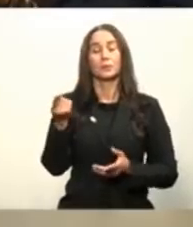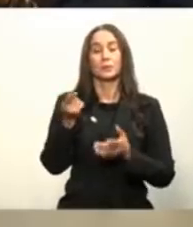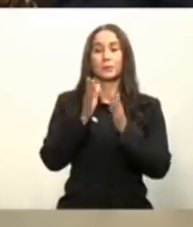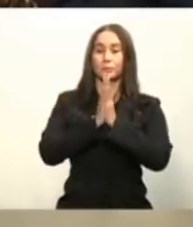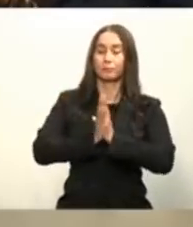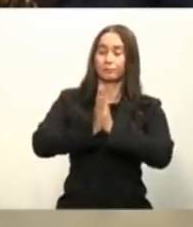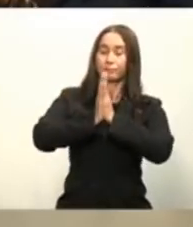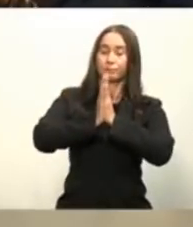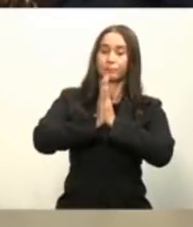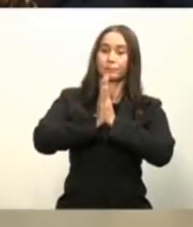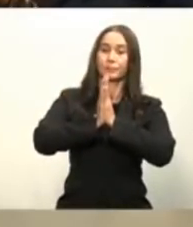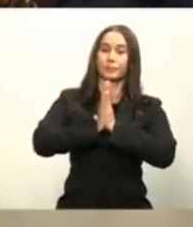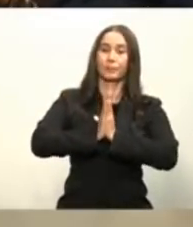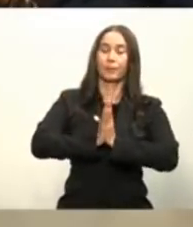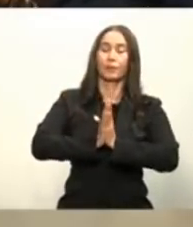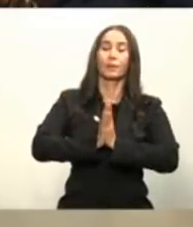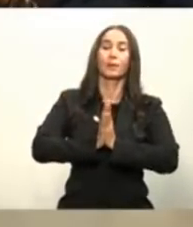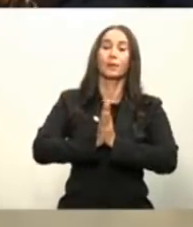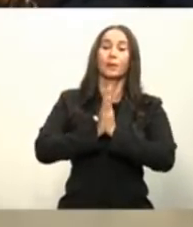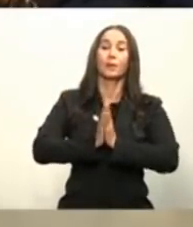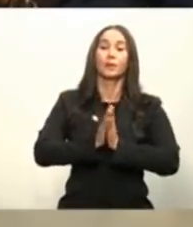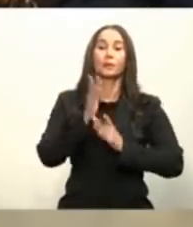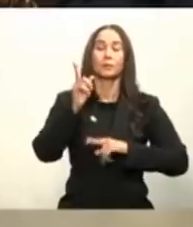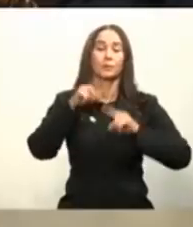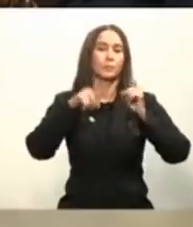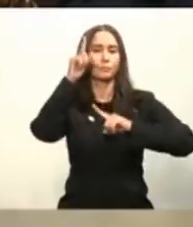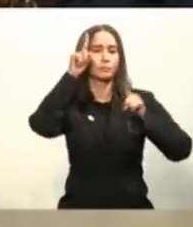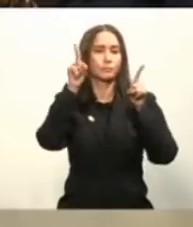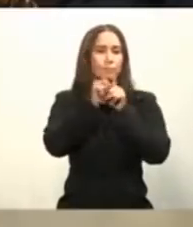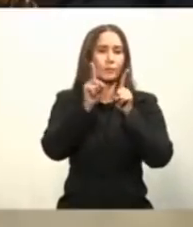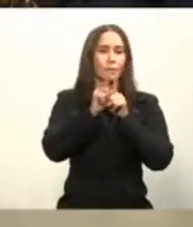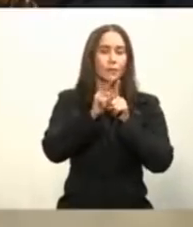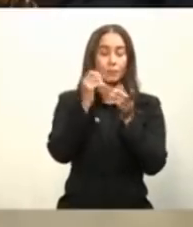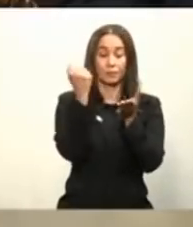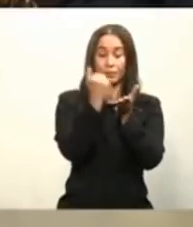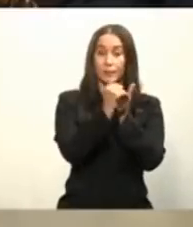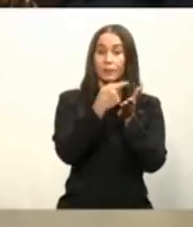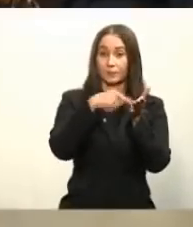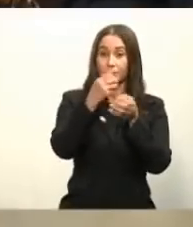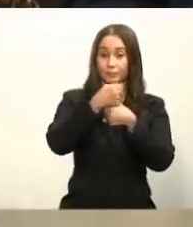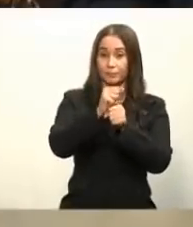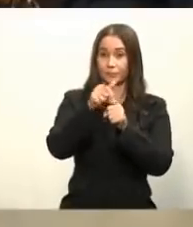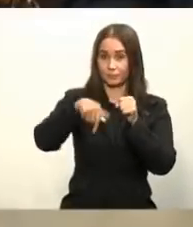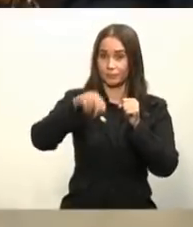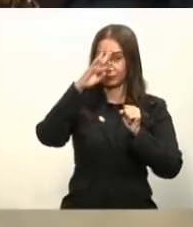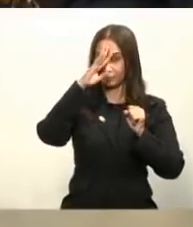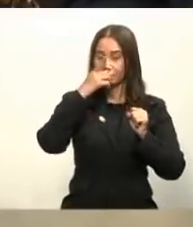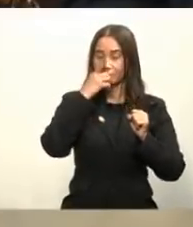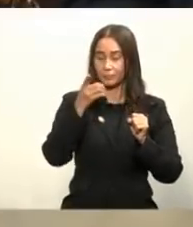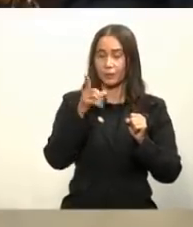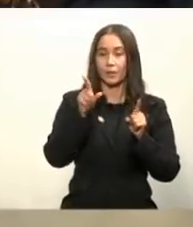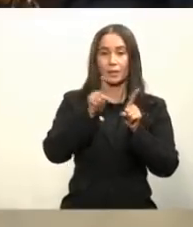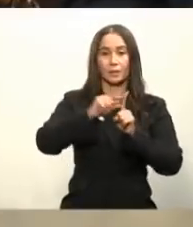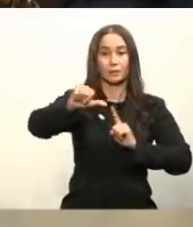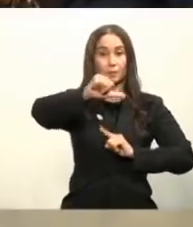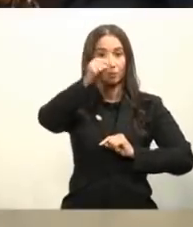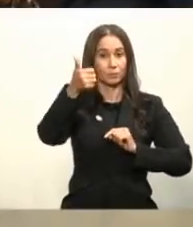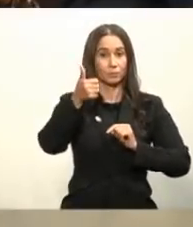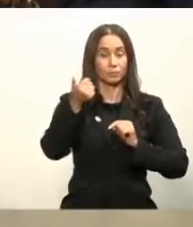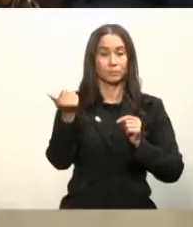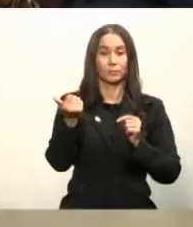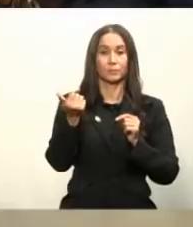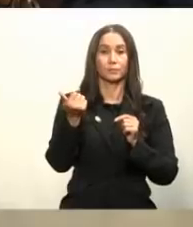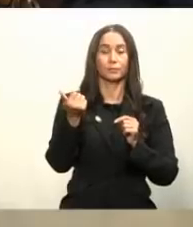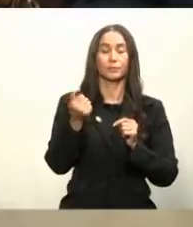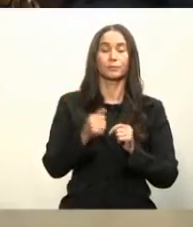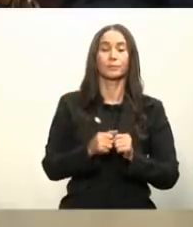pedimos que nos hiciéramos algún acuerdo para la patente igual lo hemos hecho con otra de las compañías